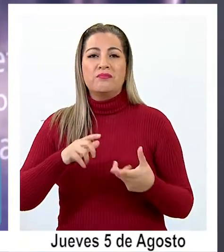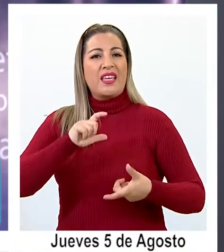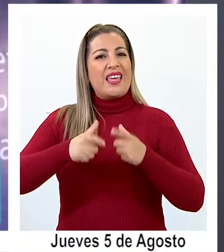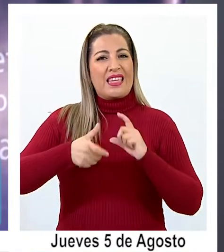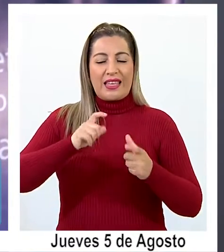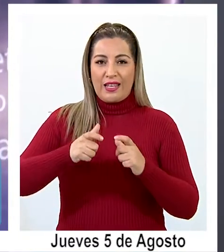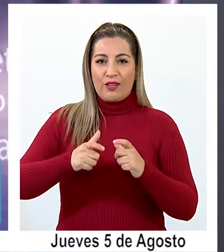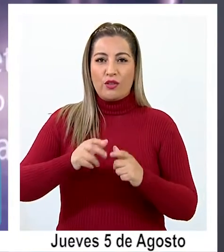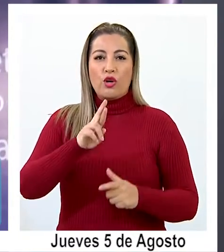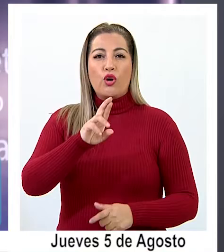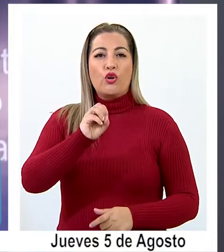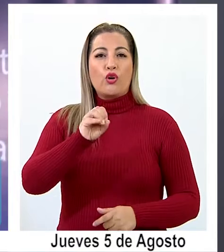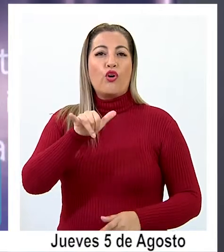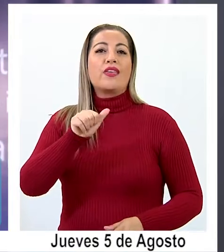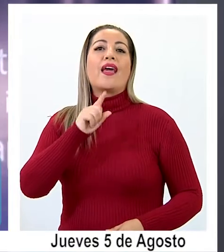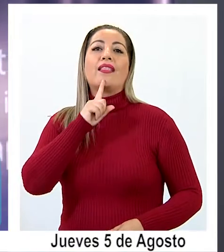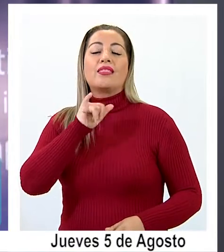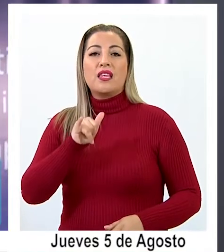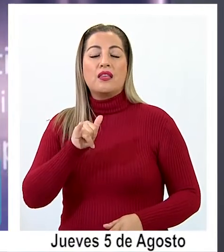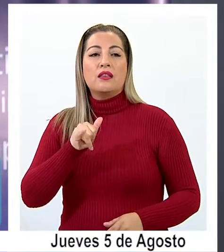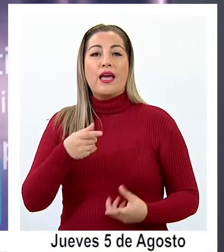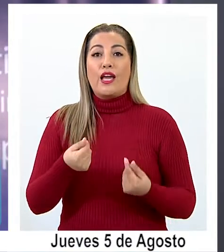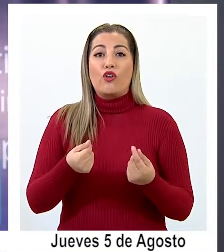royalty, economía circular,